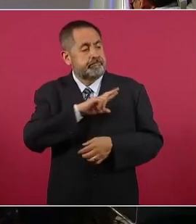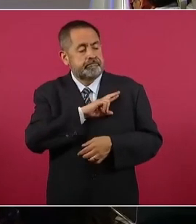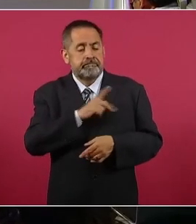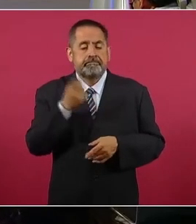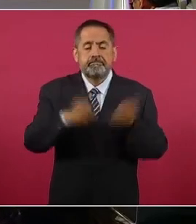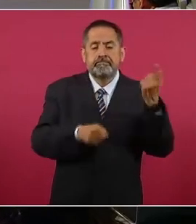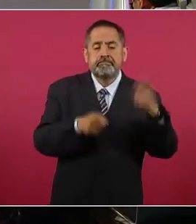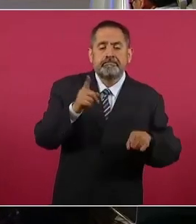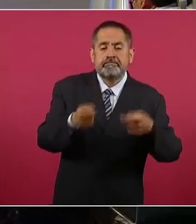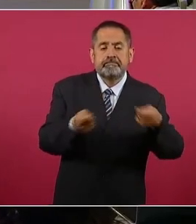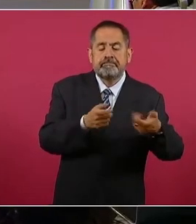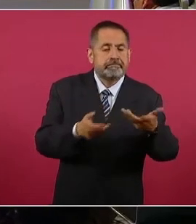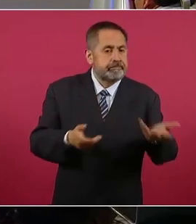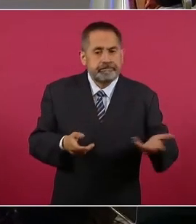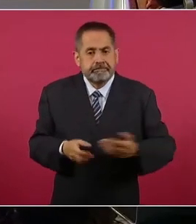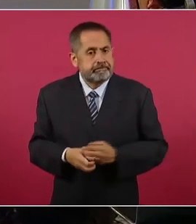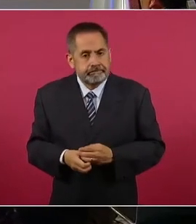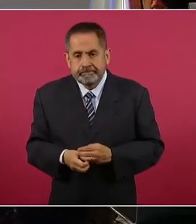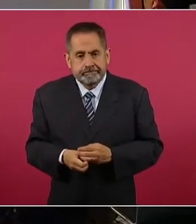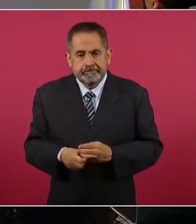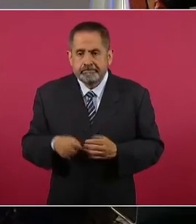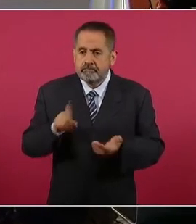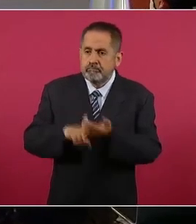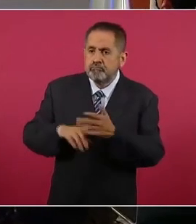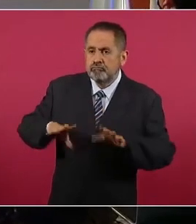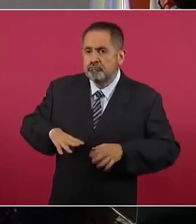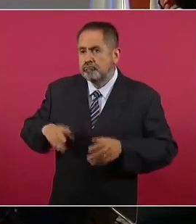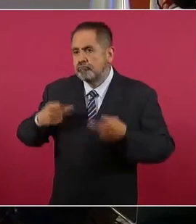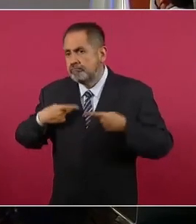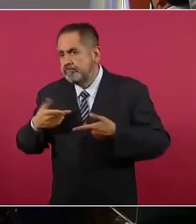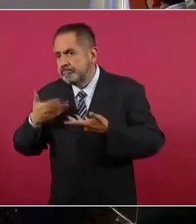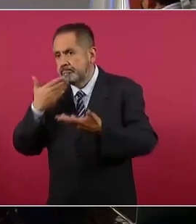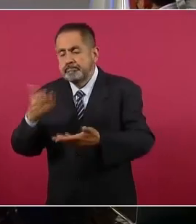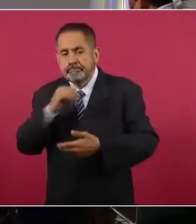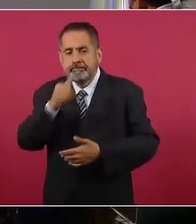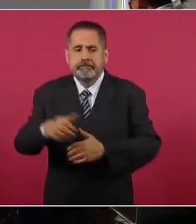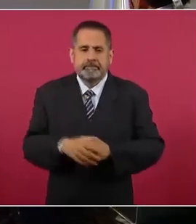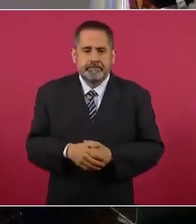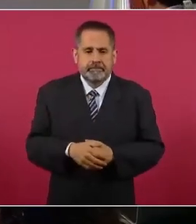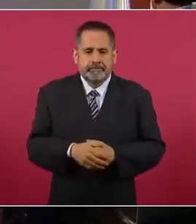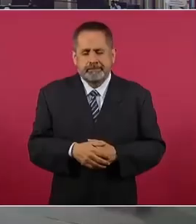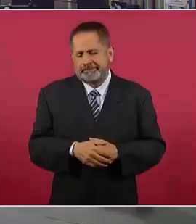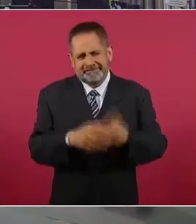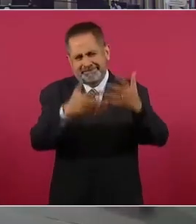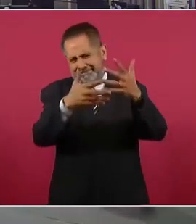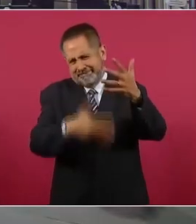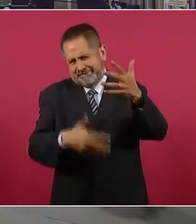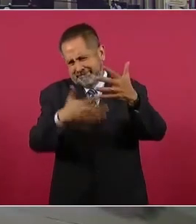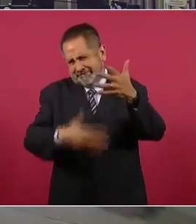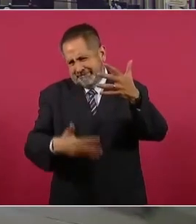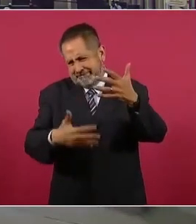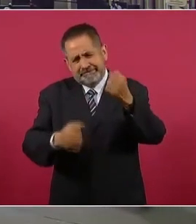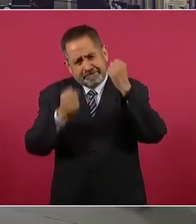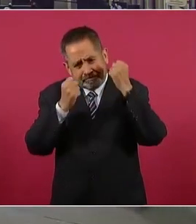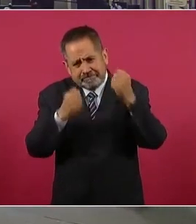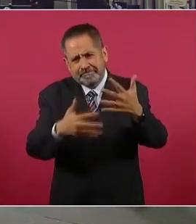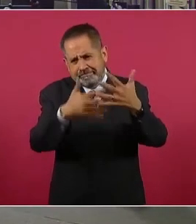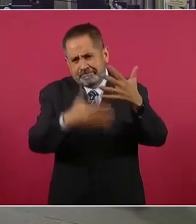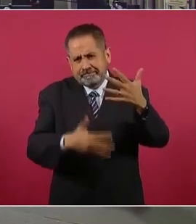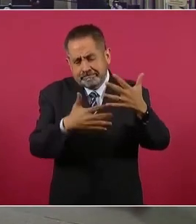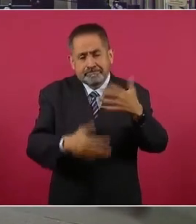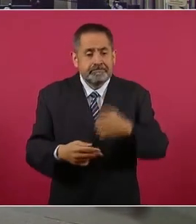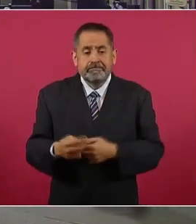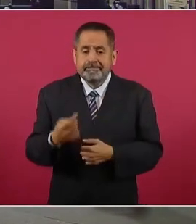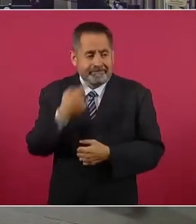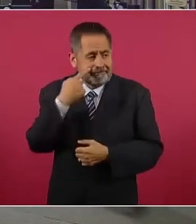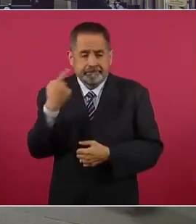sin importar el interés público. Hasta ahí la dejamos, pero hay muchas más reformas. Pero esto